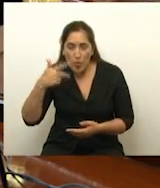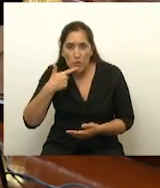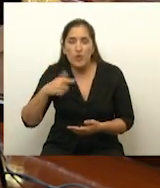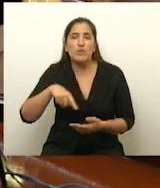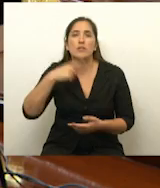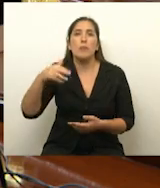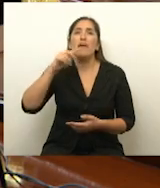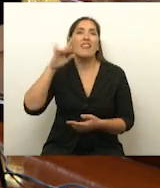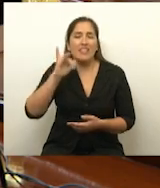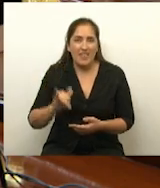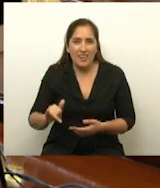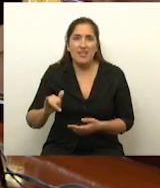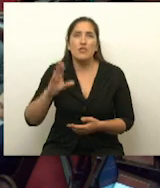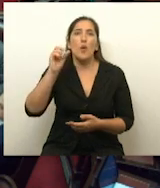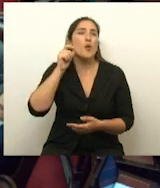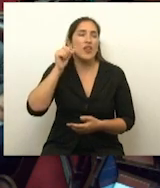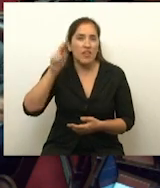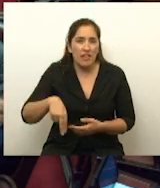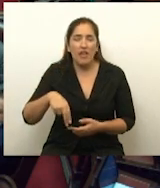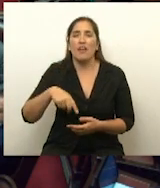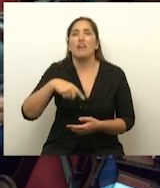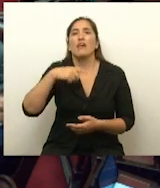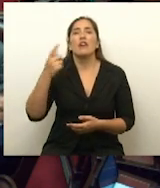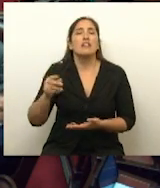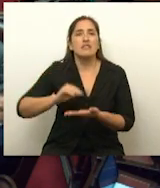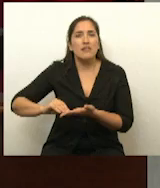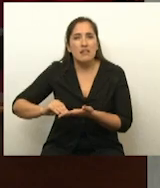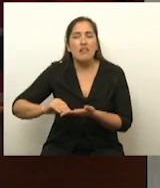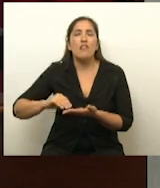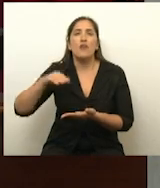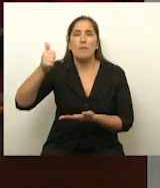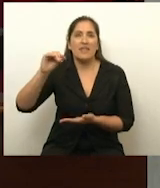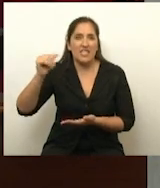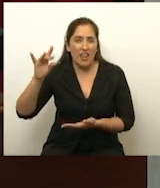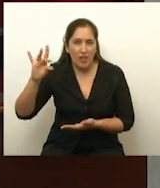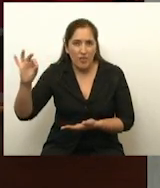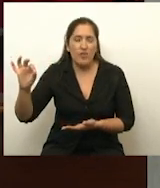senador Martínez, senadora Verasay, senadora Rodríguez Machado,